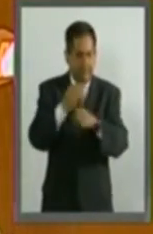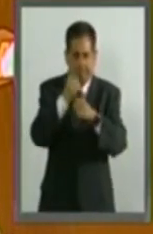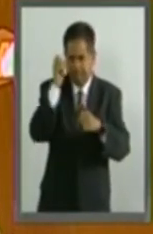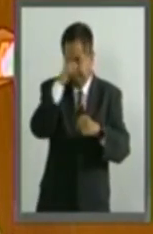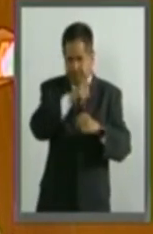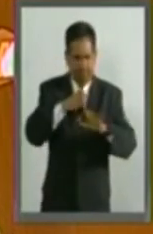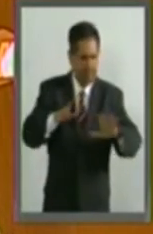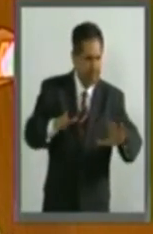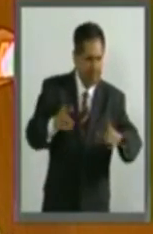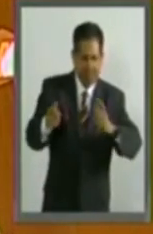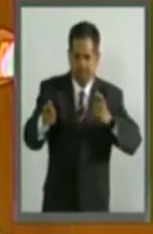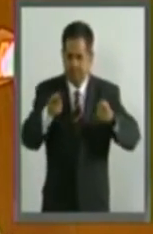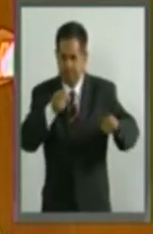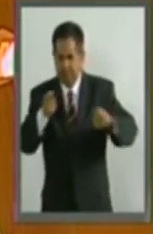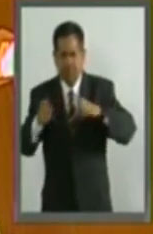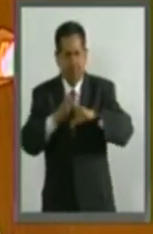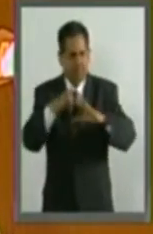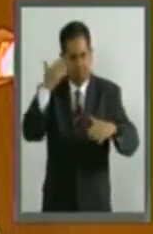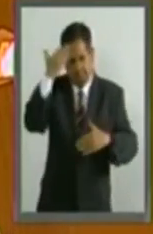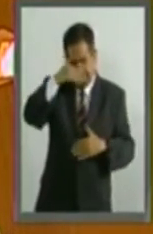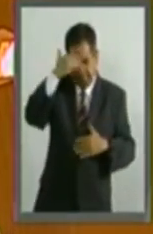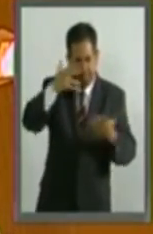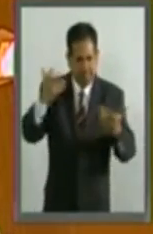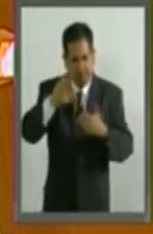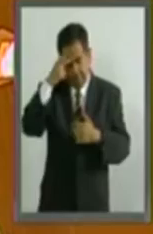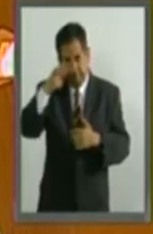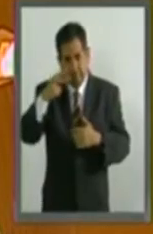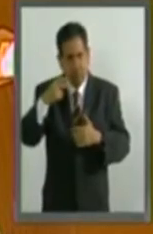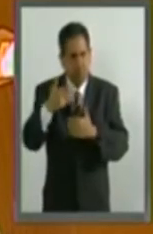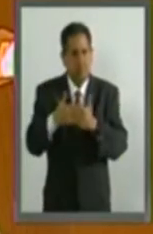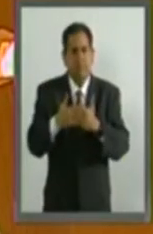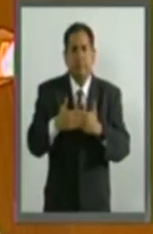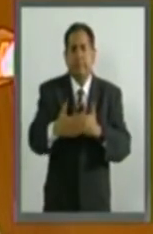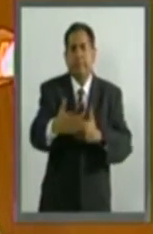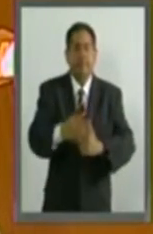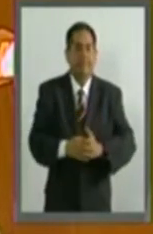hacer lo que se debe de hacer para México en ese momento.